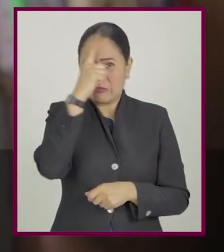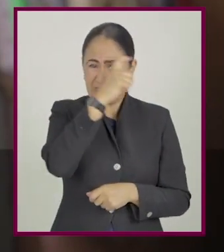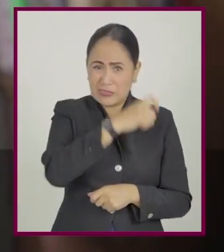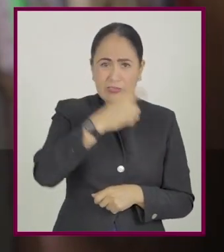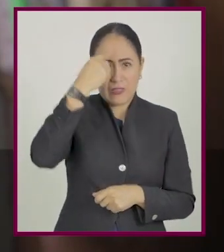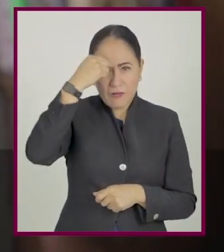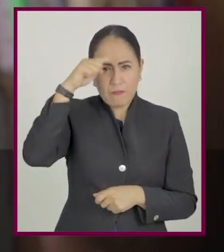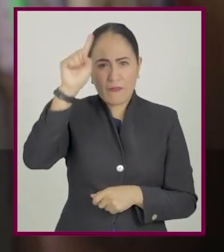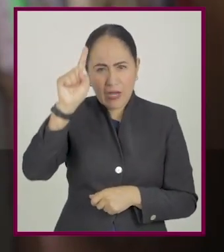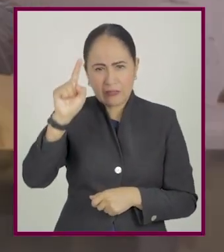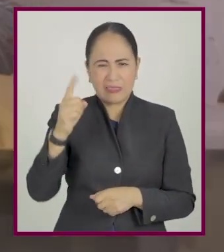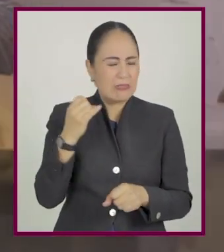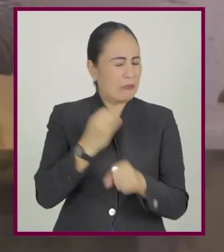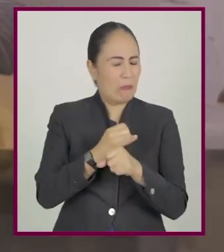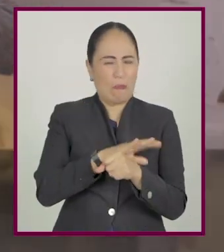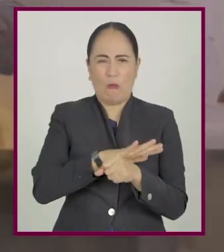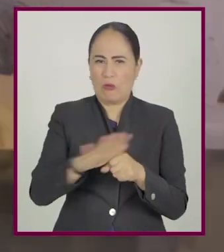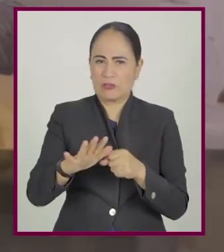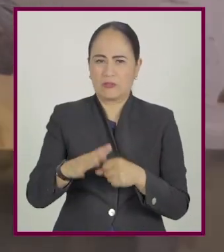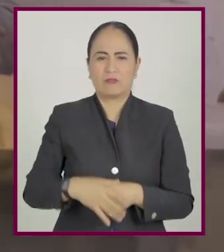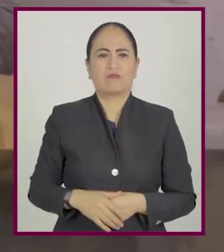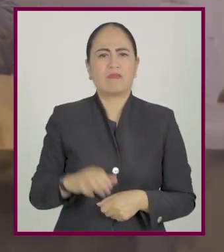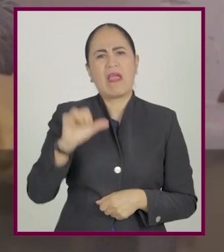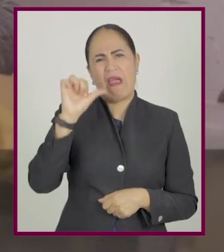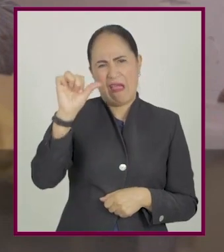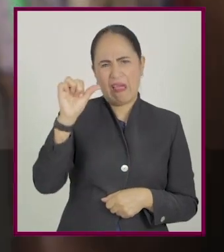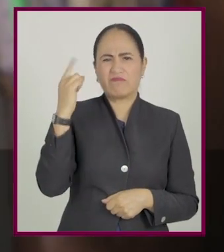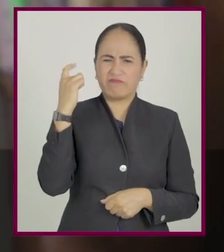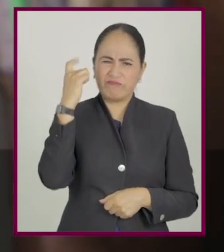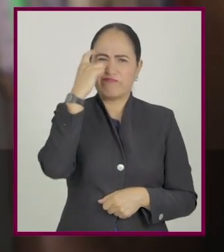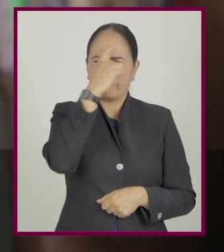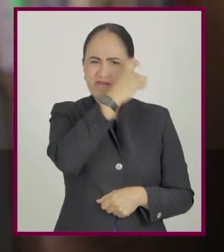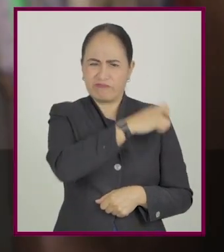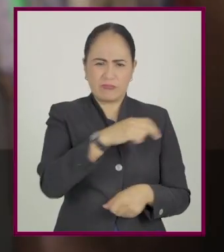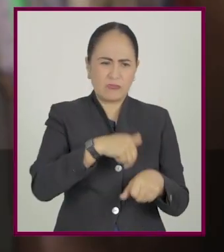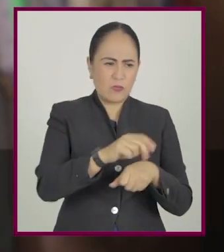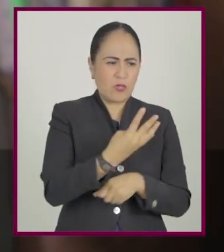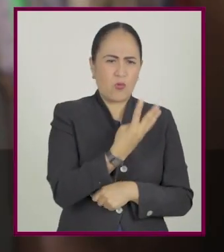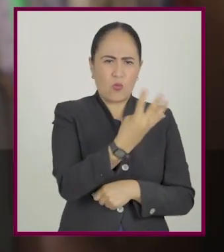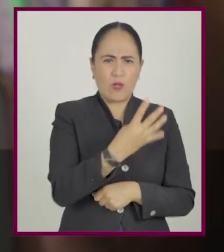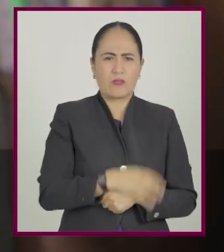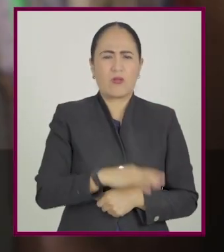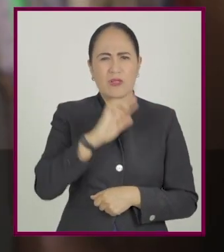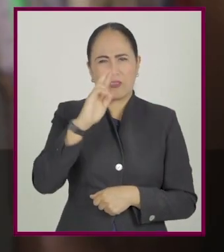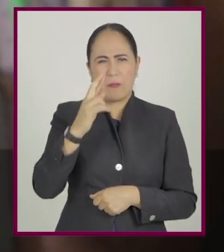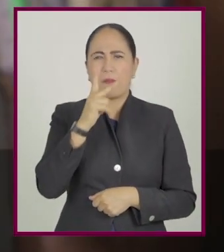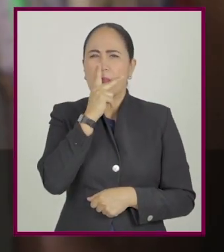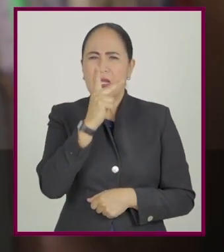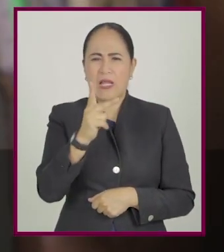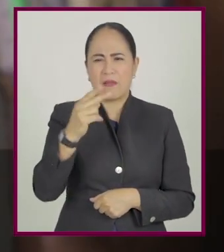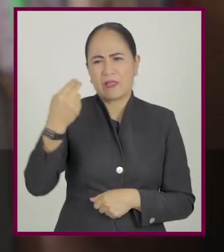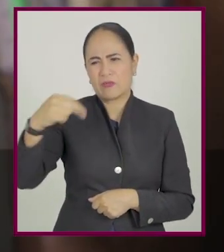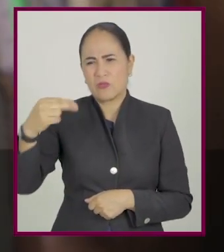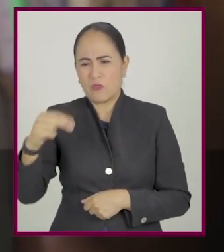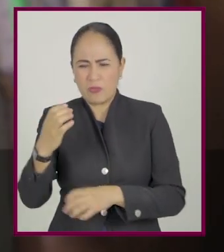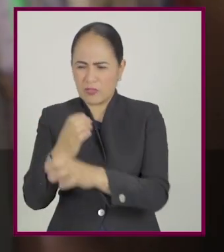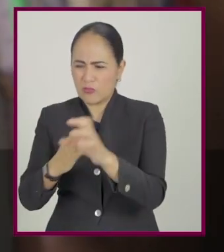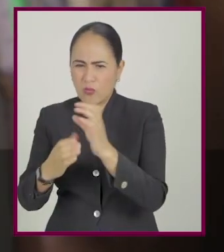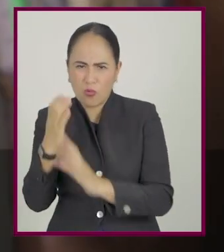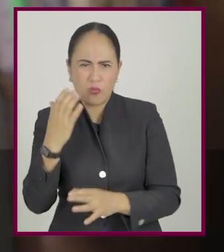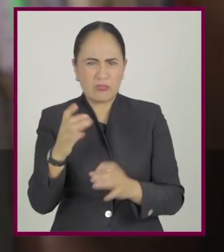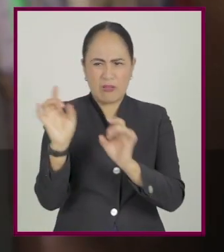fácil. C. Me es imposible. Letra A. Me cuesta trabajo. 4. Recordar palabras o nombres de objetos,